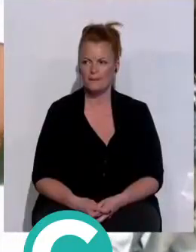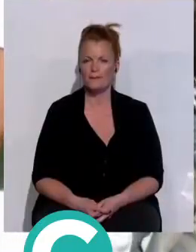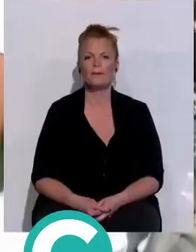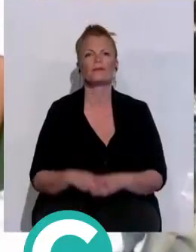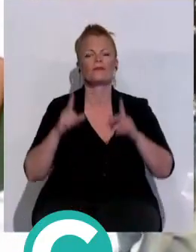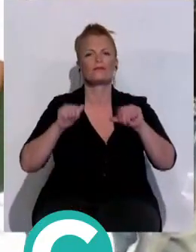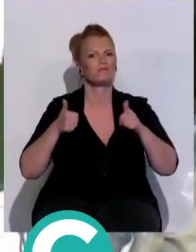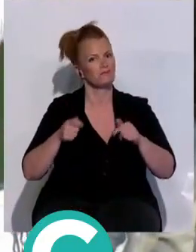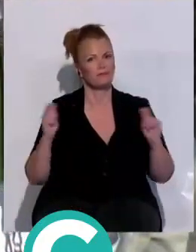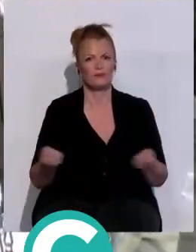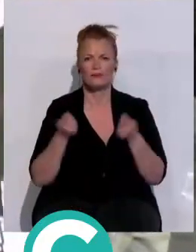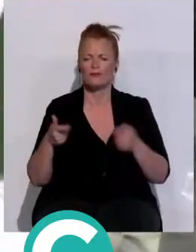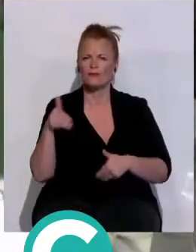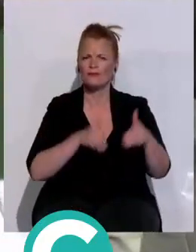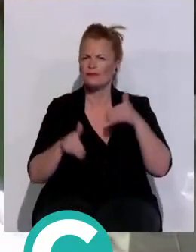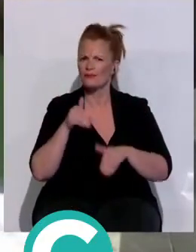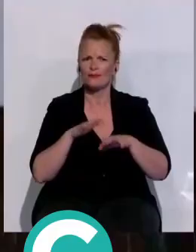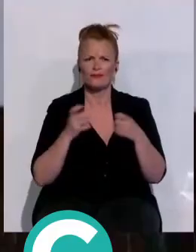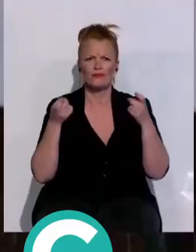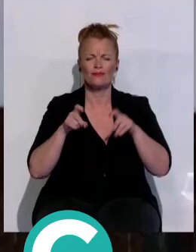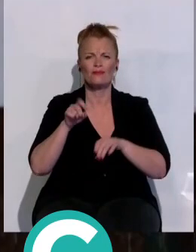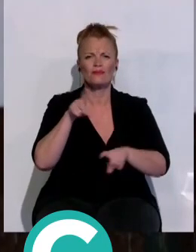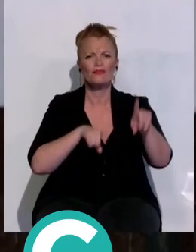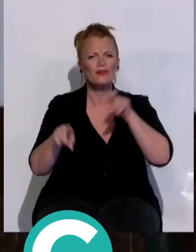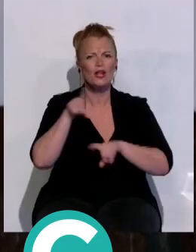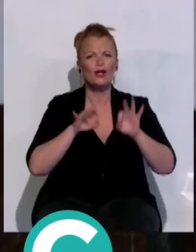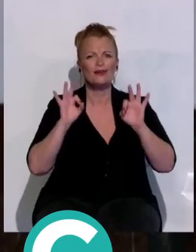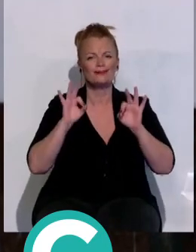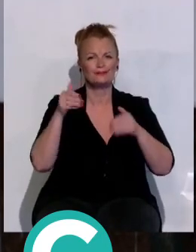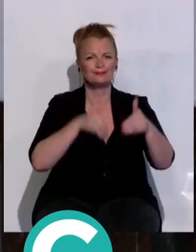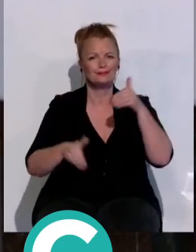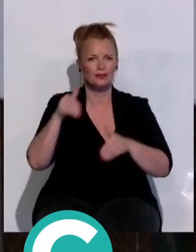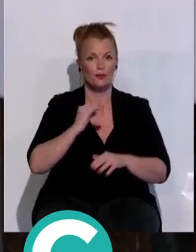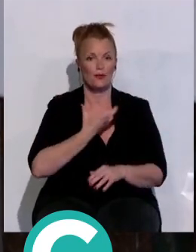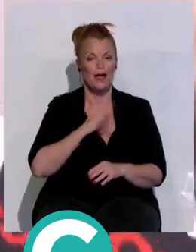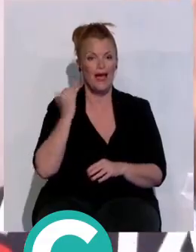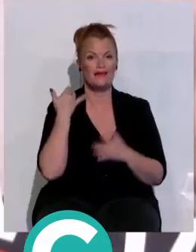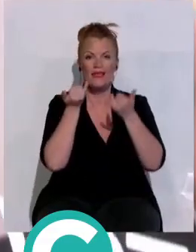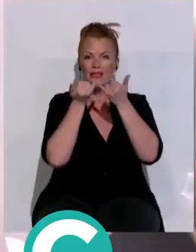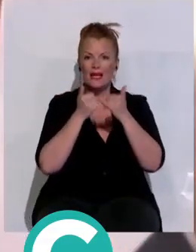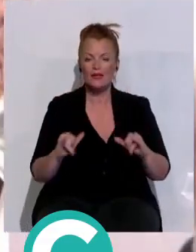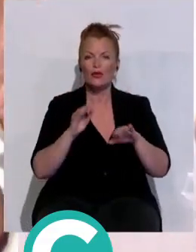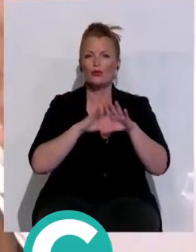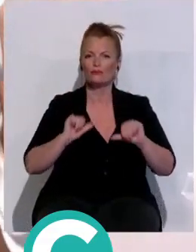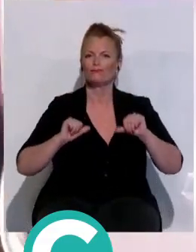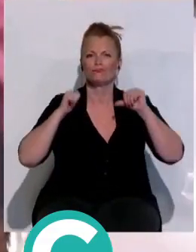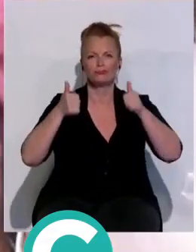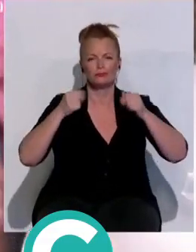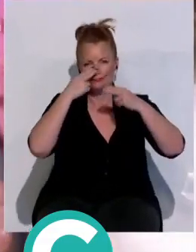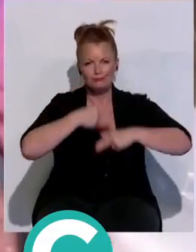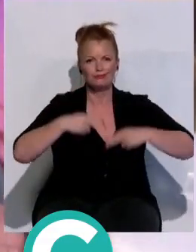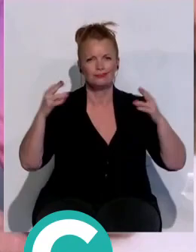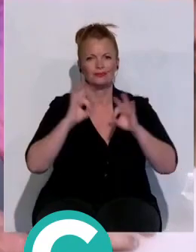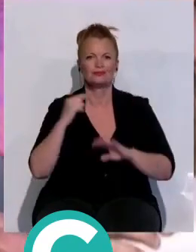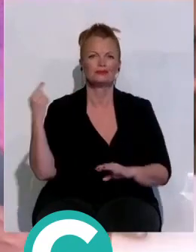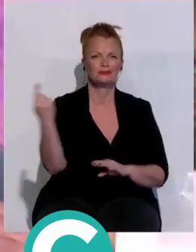La campaña electoral para la cita con las elecciones municipales. Ayer se celebraron los pistoletazos de salida de cada